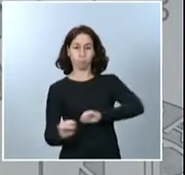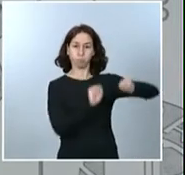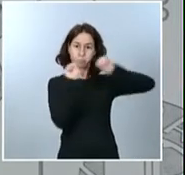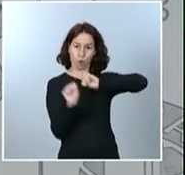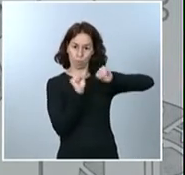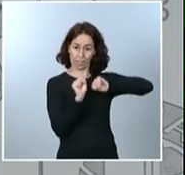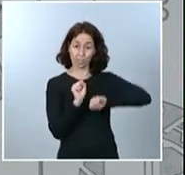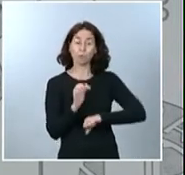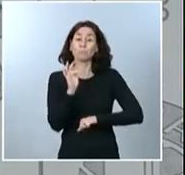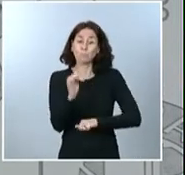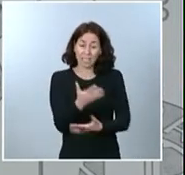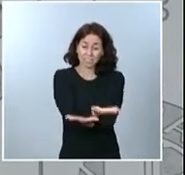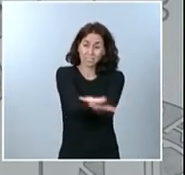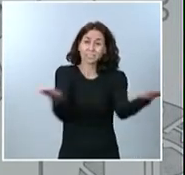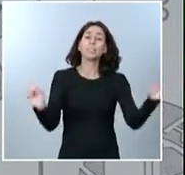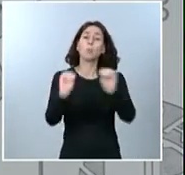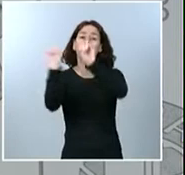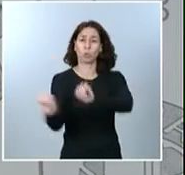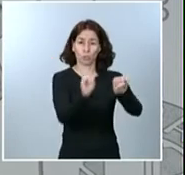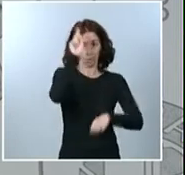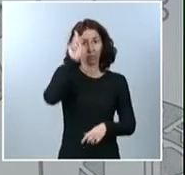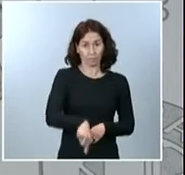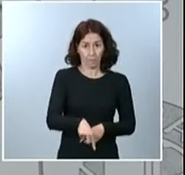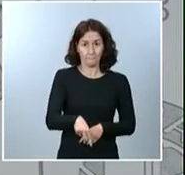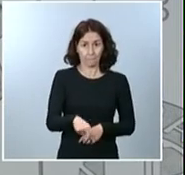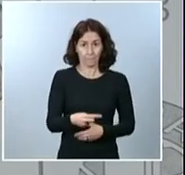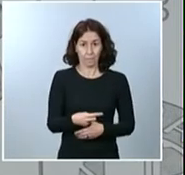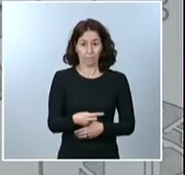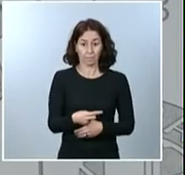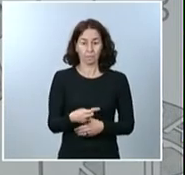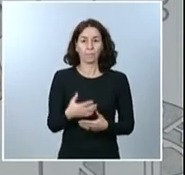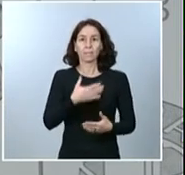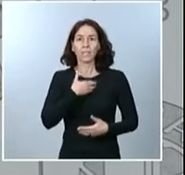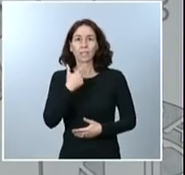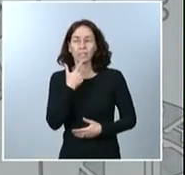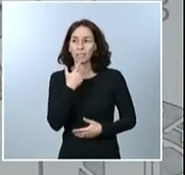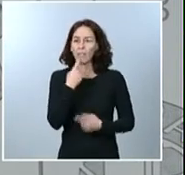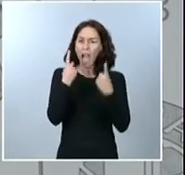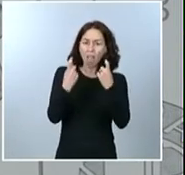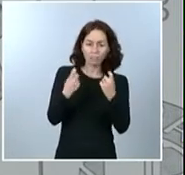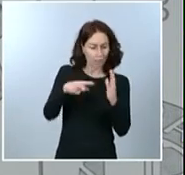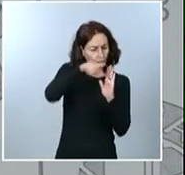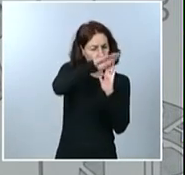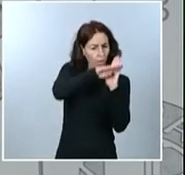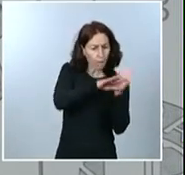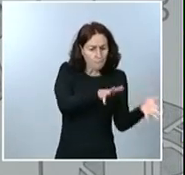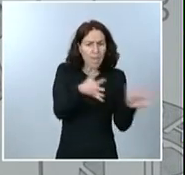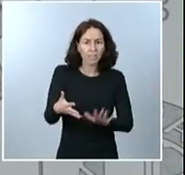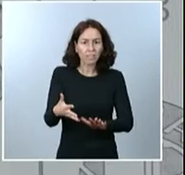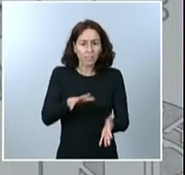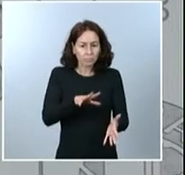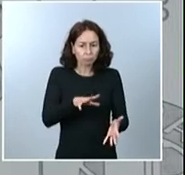salud del conjunto de la ciudadanía. No hay que aprobar medidas para obligarnos a hacer lo que hay que hacer, porque sabemos lo que hay que hacer.